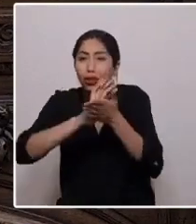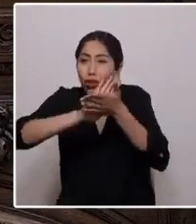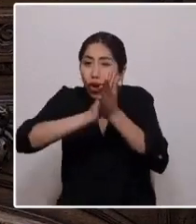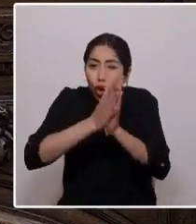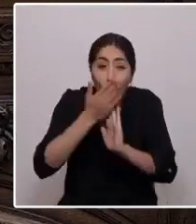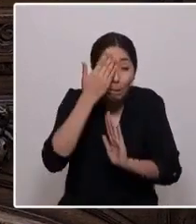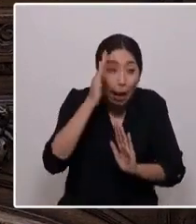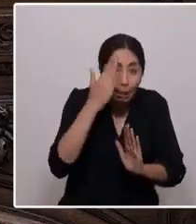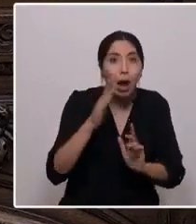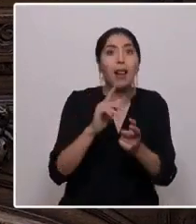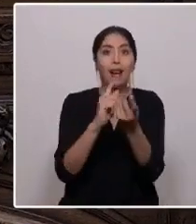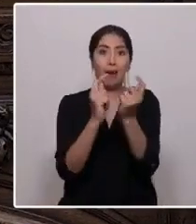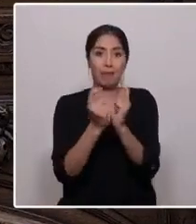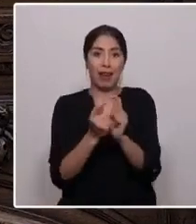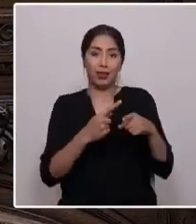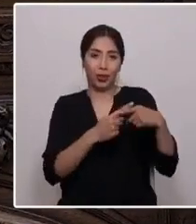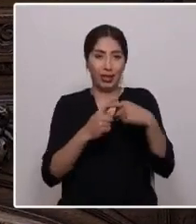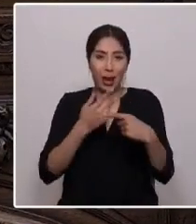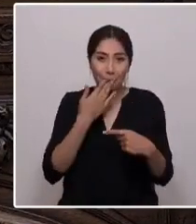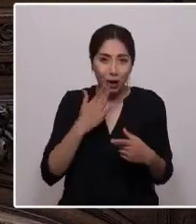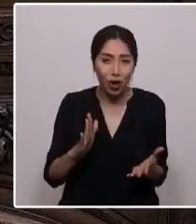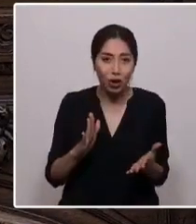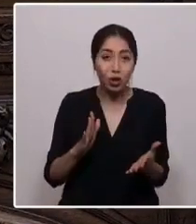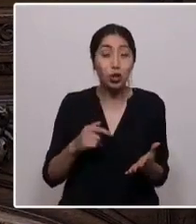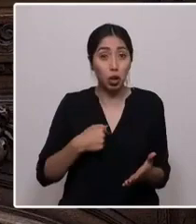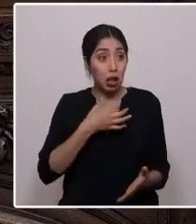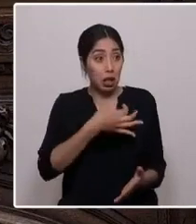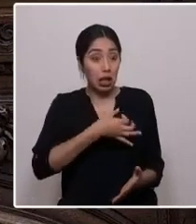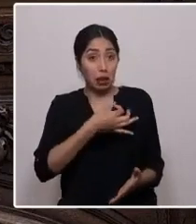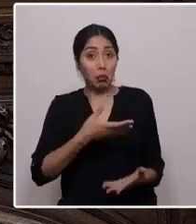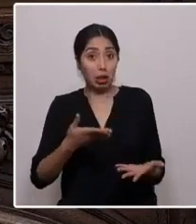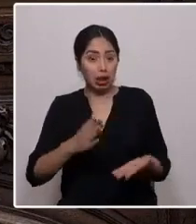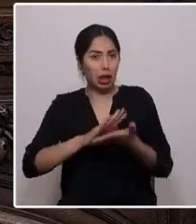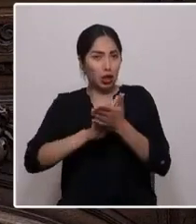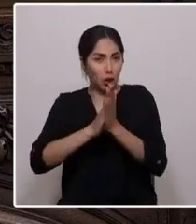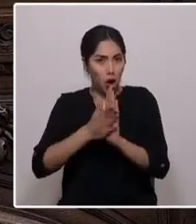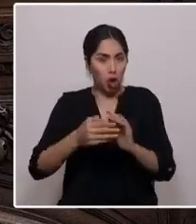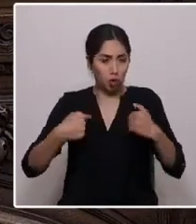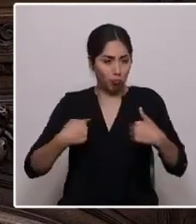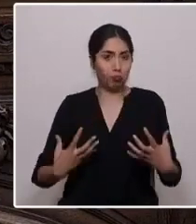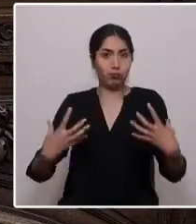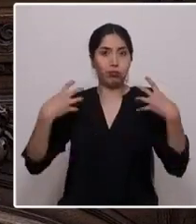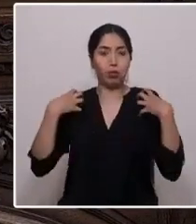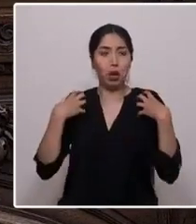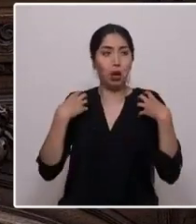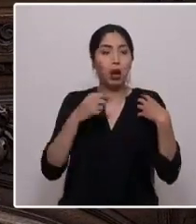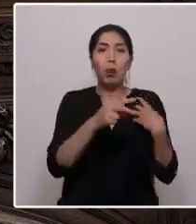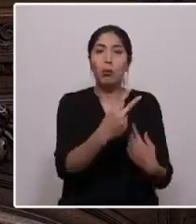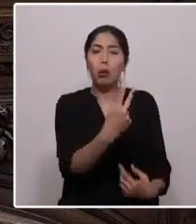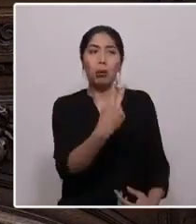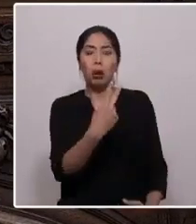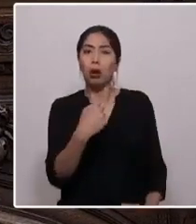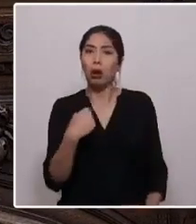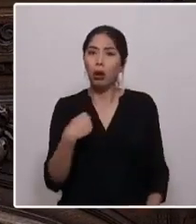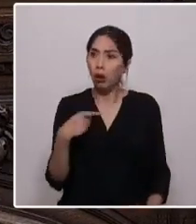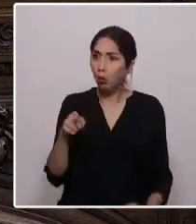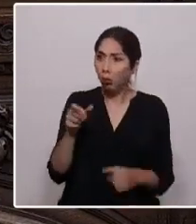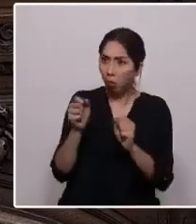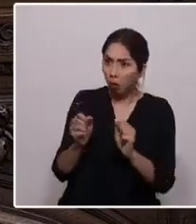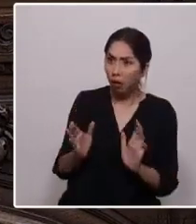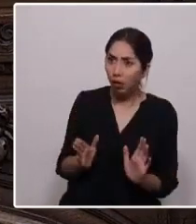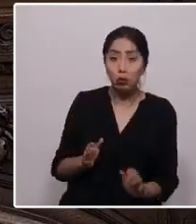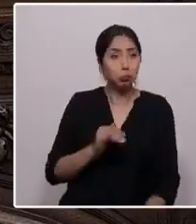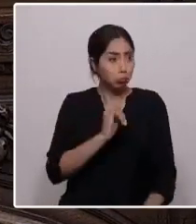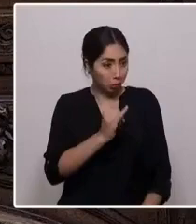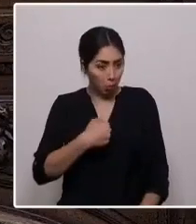sociedad mejor. Terminé diciéndole, así que me los llevo a todos en la mochila. Me quedó mirando y me preguntó, ¿y podrá pues? Sí, pues le dije.